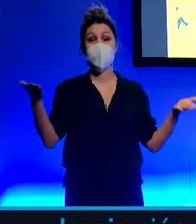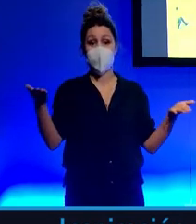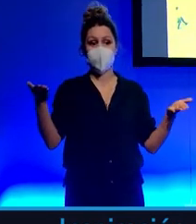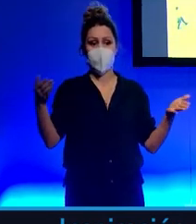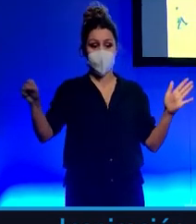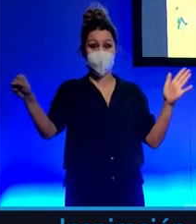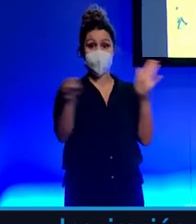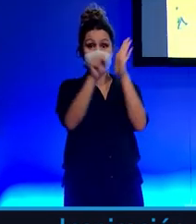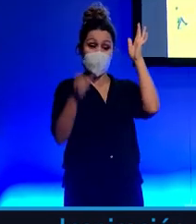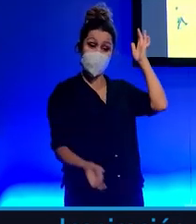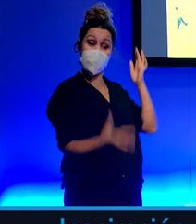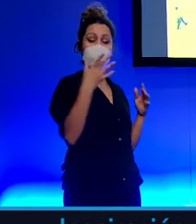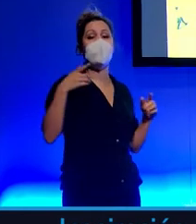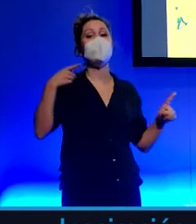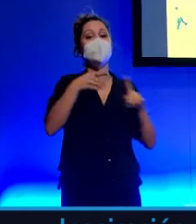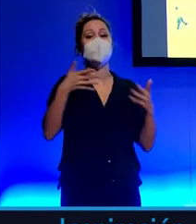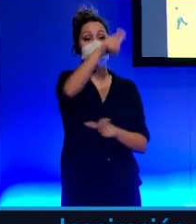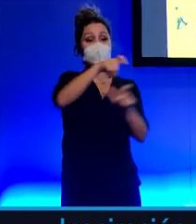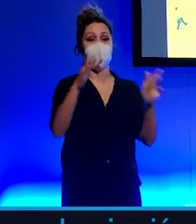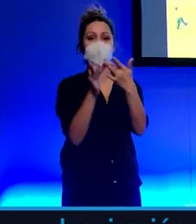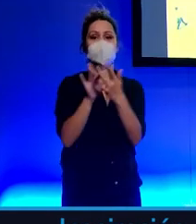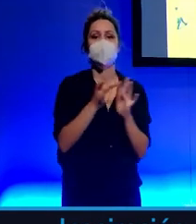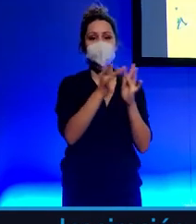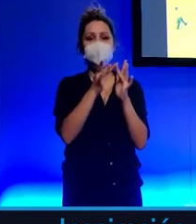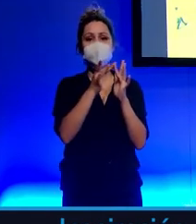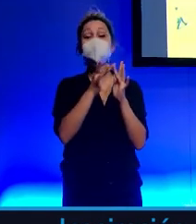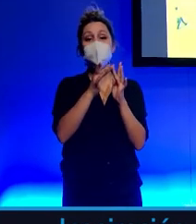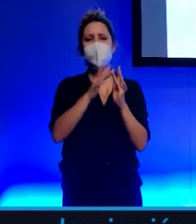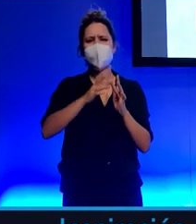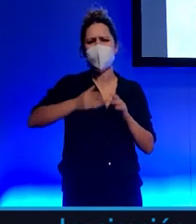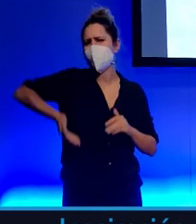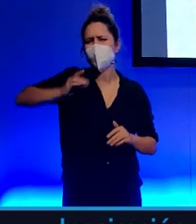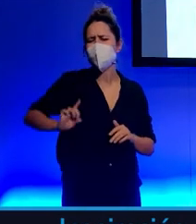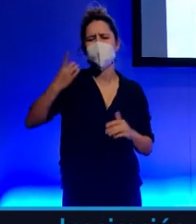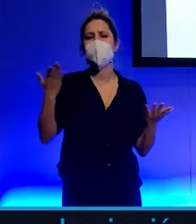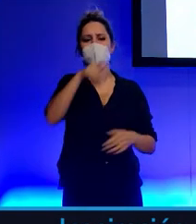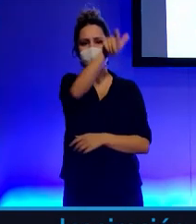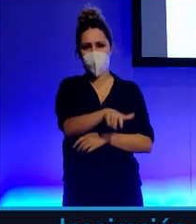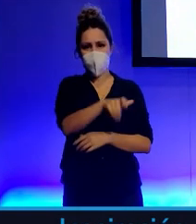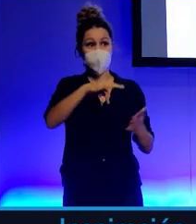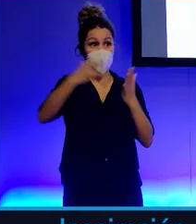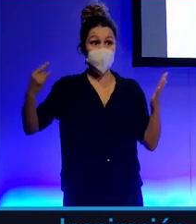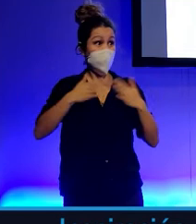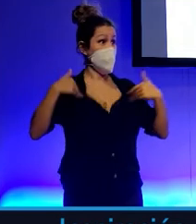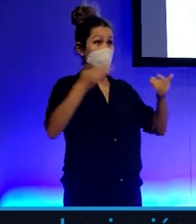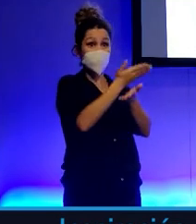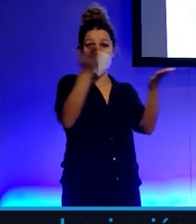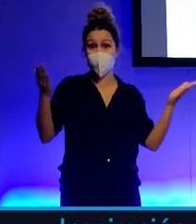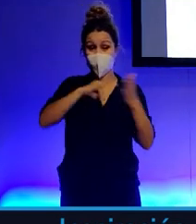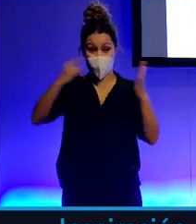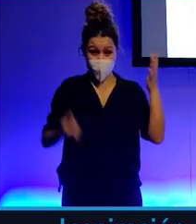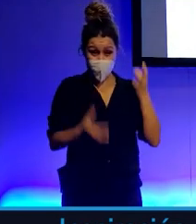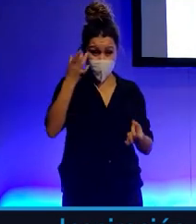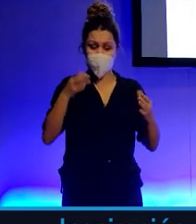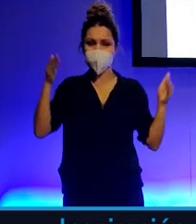que unan a las personas. Y palabra clave es personas. Tecnología, toda la que ustedes quieren, pero tecnología centrada